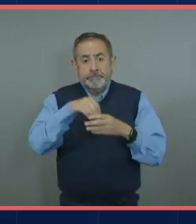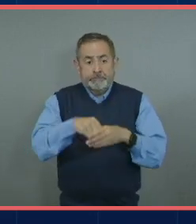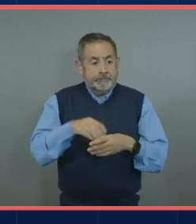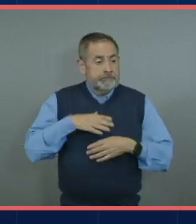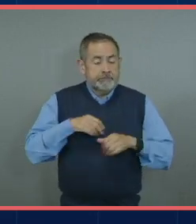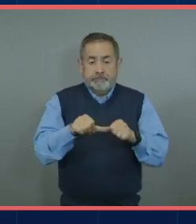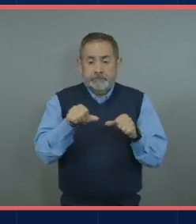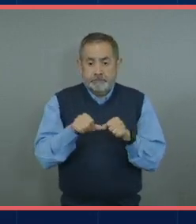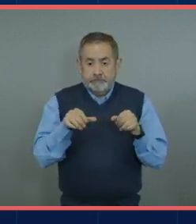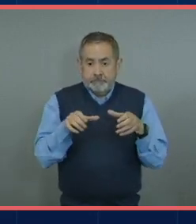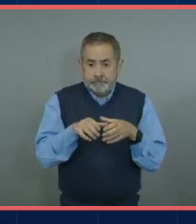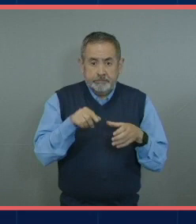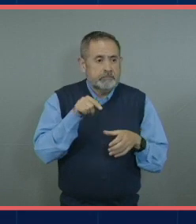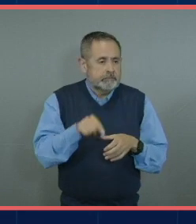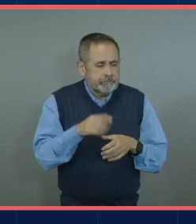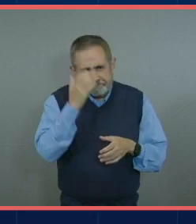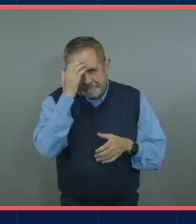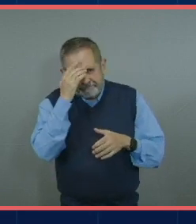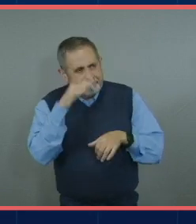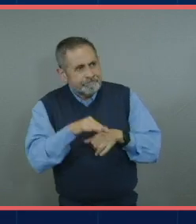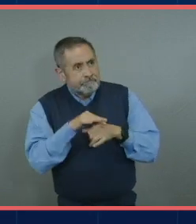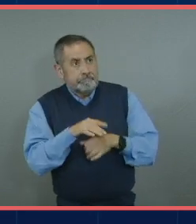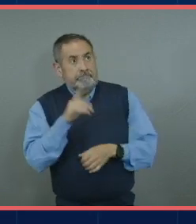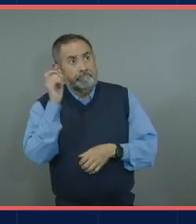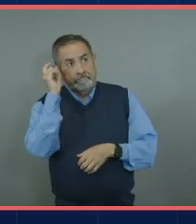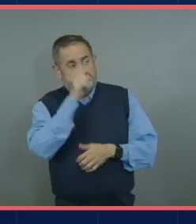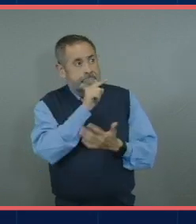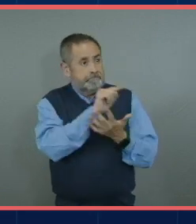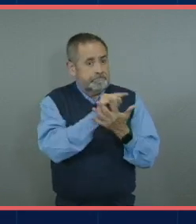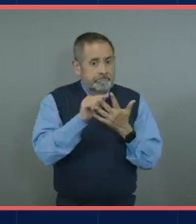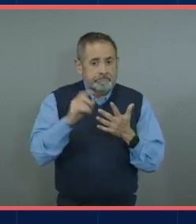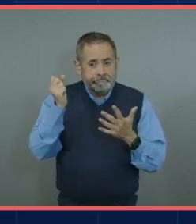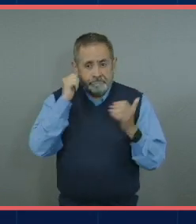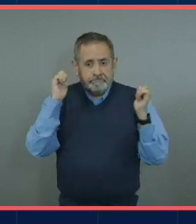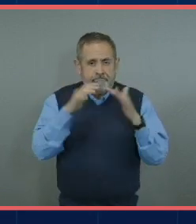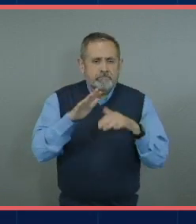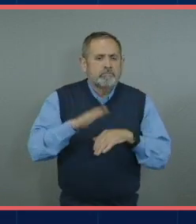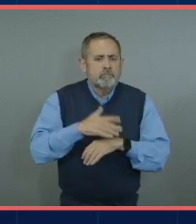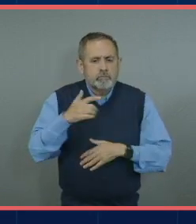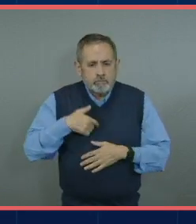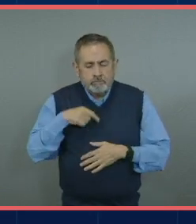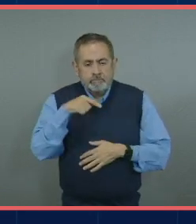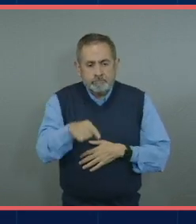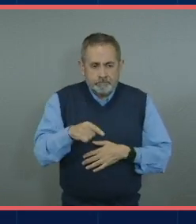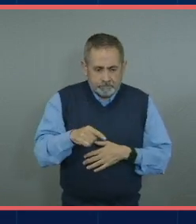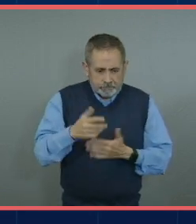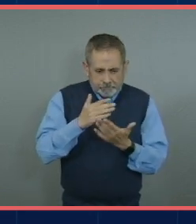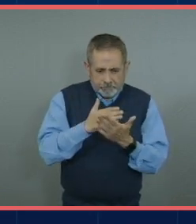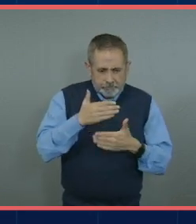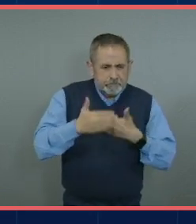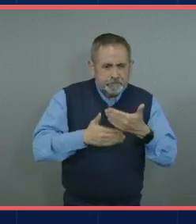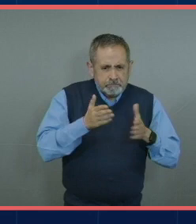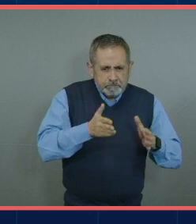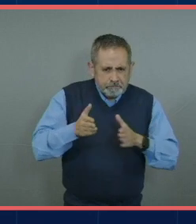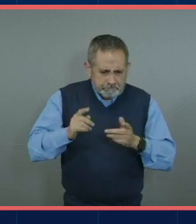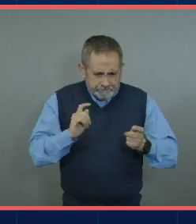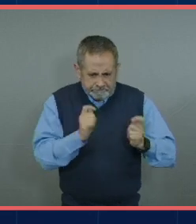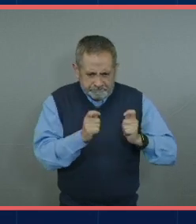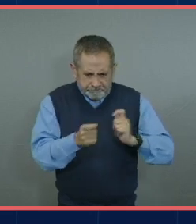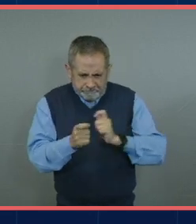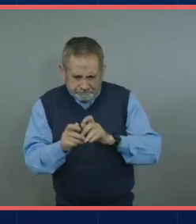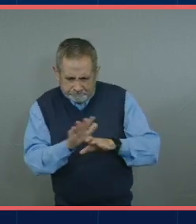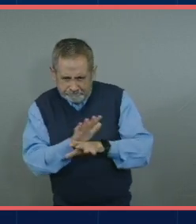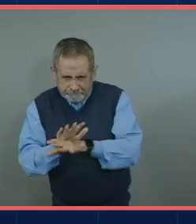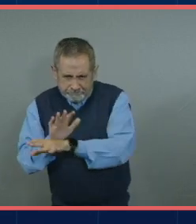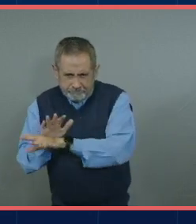me permite conocer esta institución tan compleja desde dentro porque yo me dedico a la transformación de procesos y básicamente tenemos que